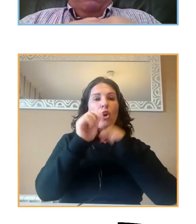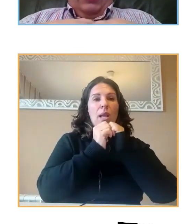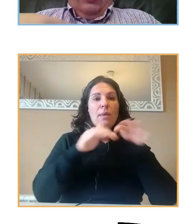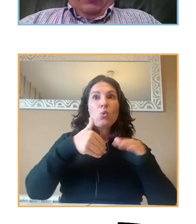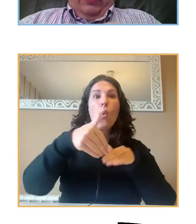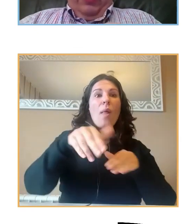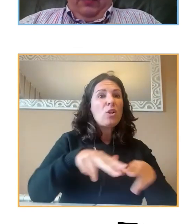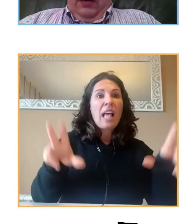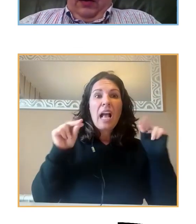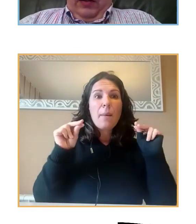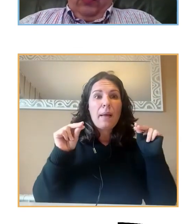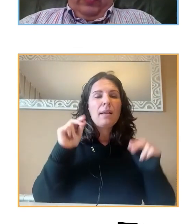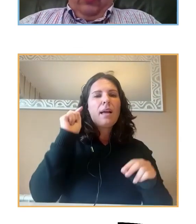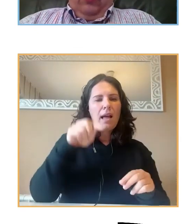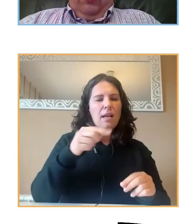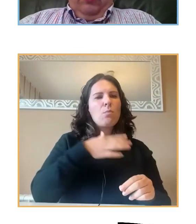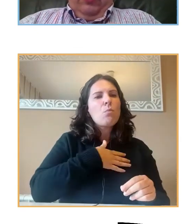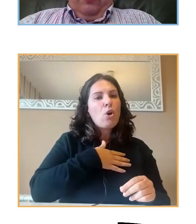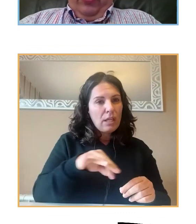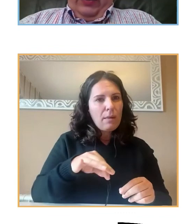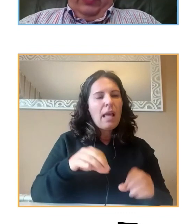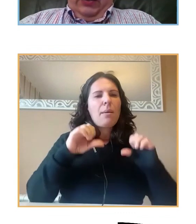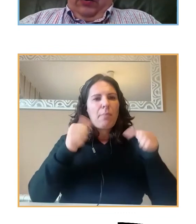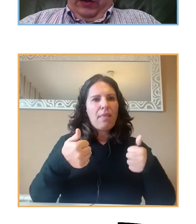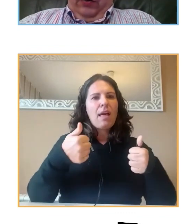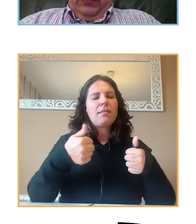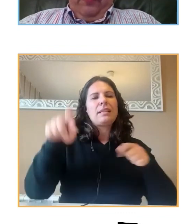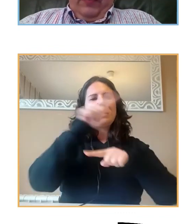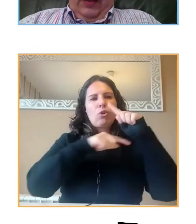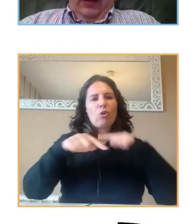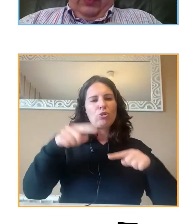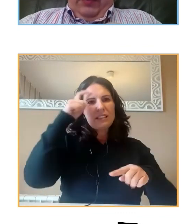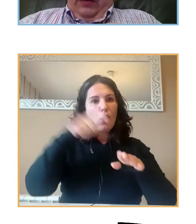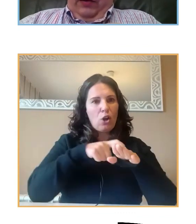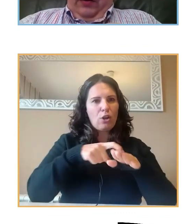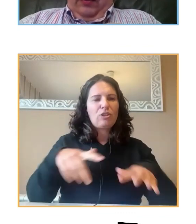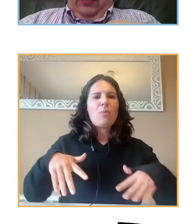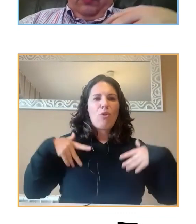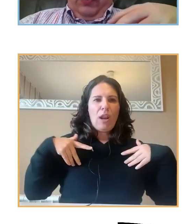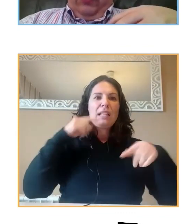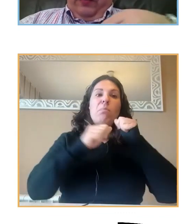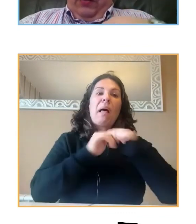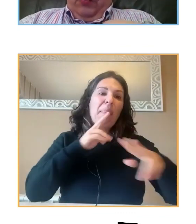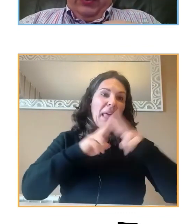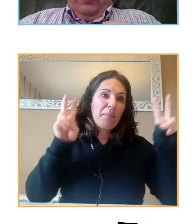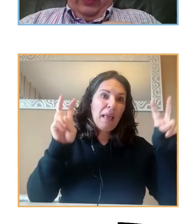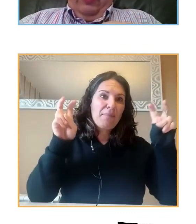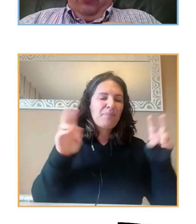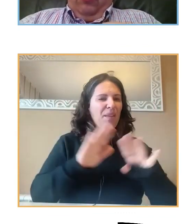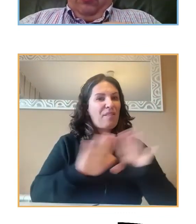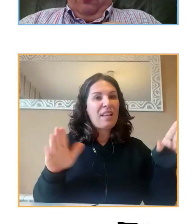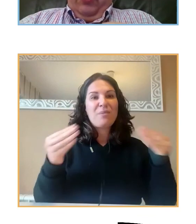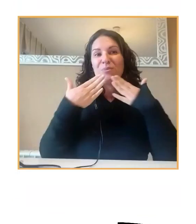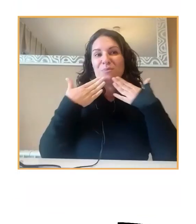posiblemente empiece la pandemia de los trastornos emocionales y psicológicos. Bien, y con esto termino. Muchísimas